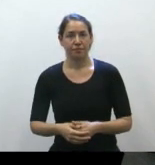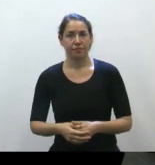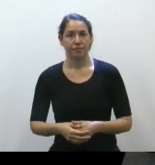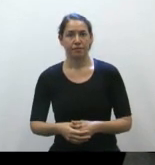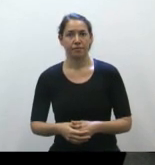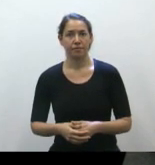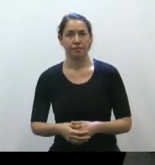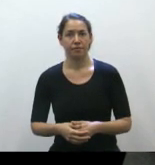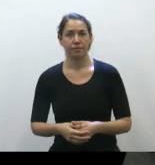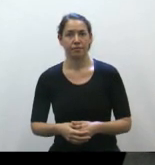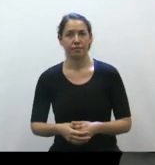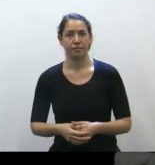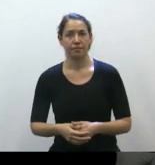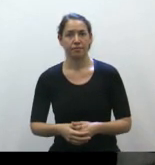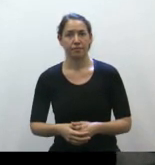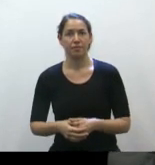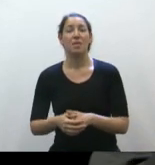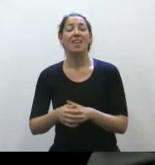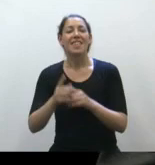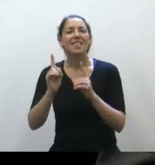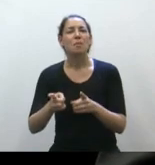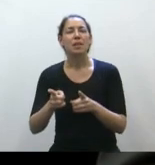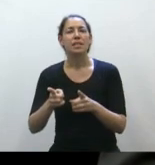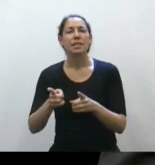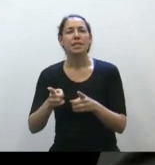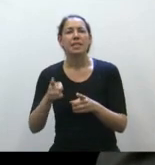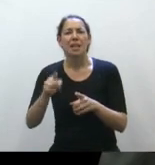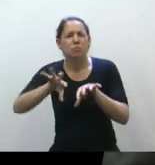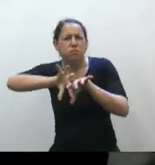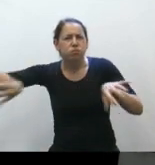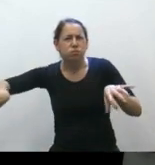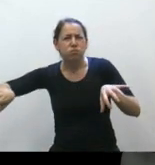¿Y cómo podemos llegar a esto? ¿Por qué hay tanta división?